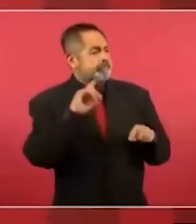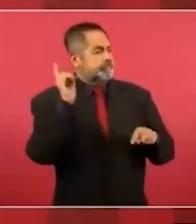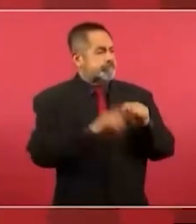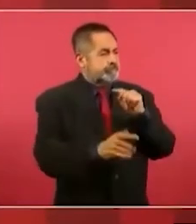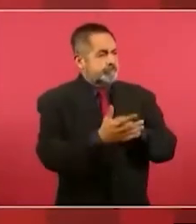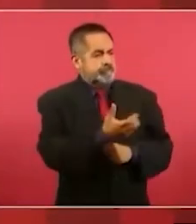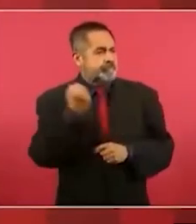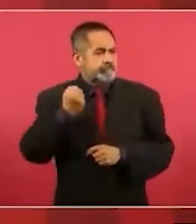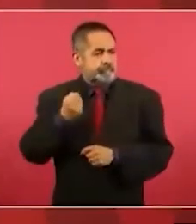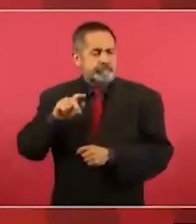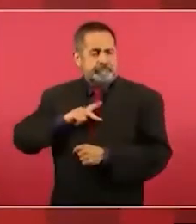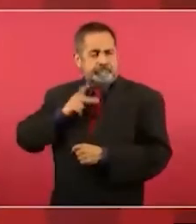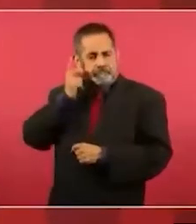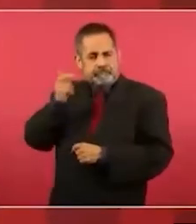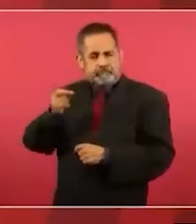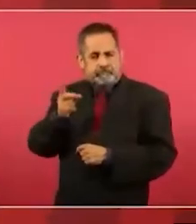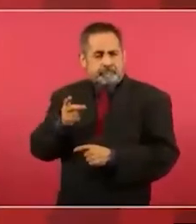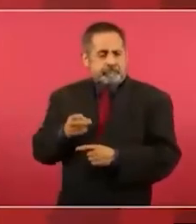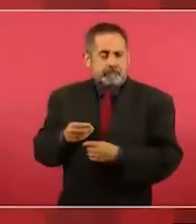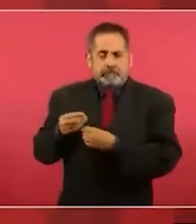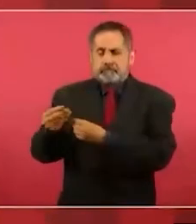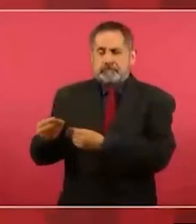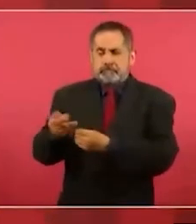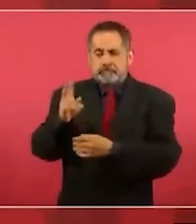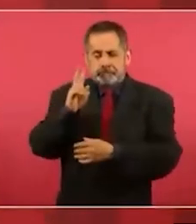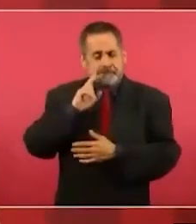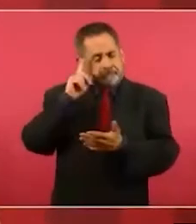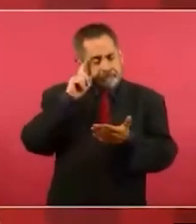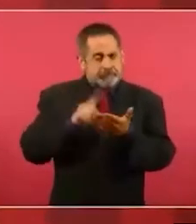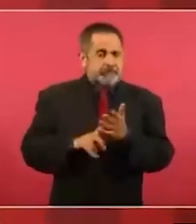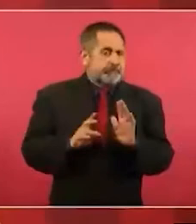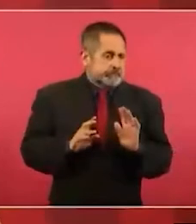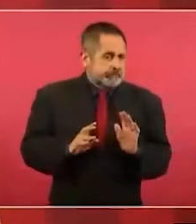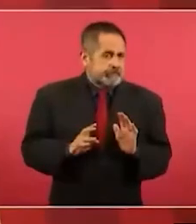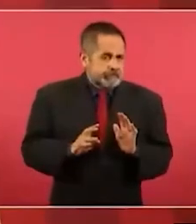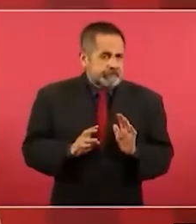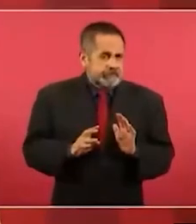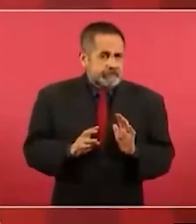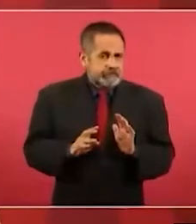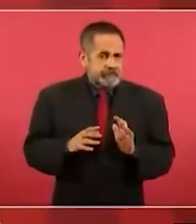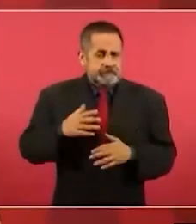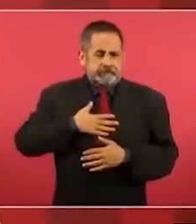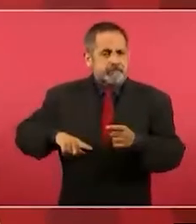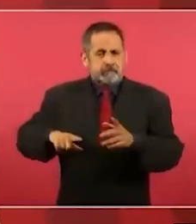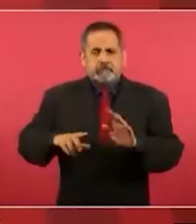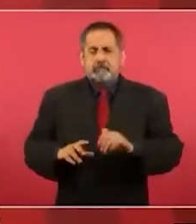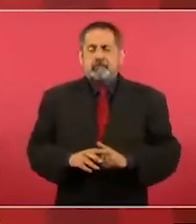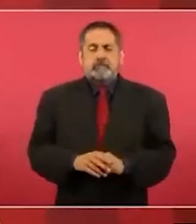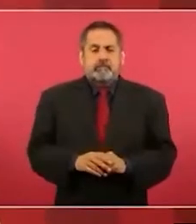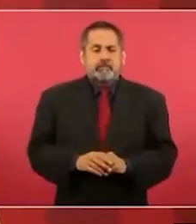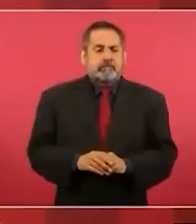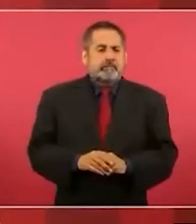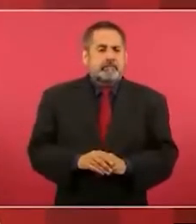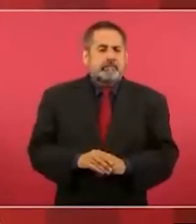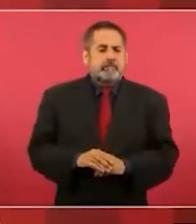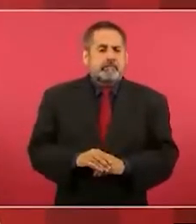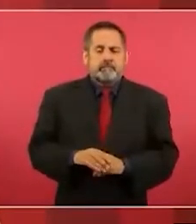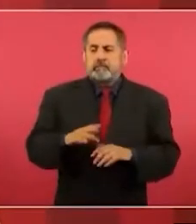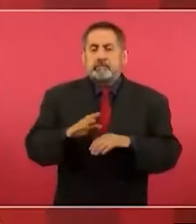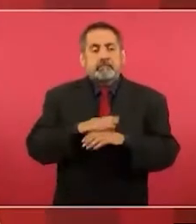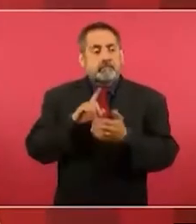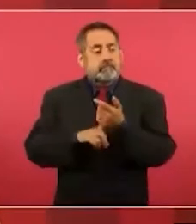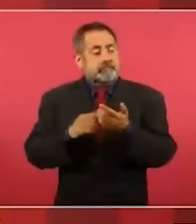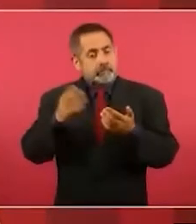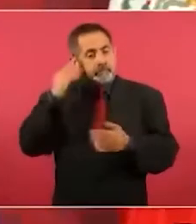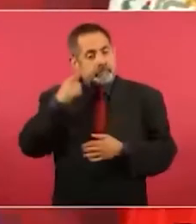Propiedad De La nación Porque se Probó